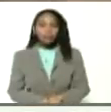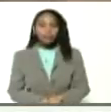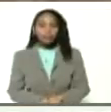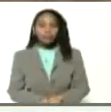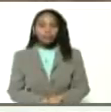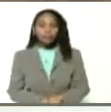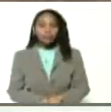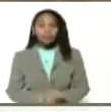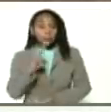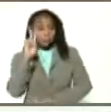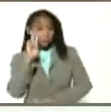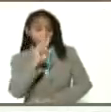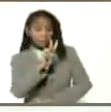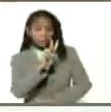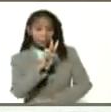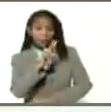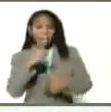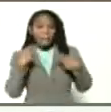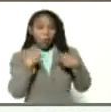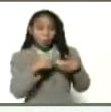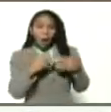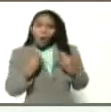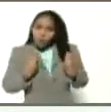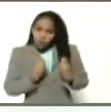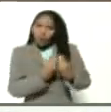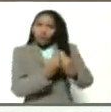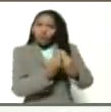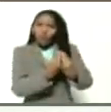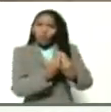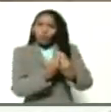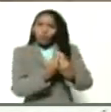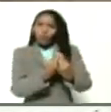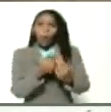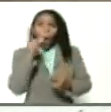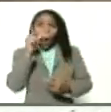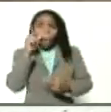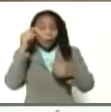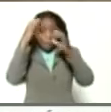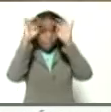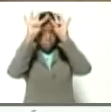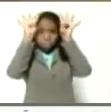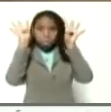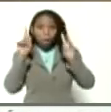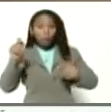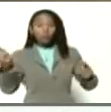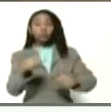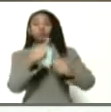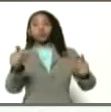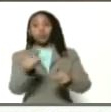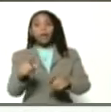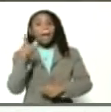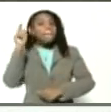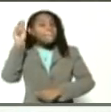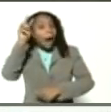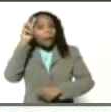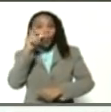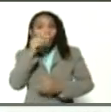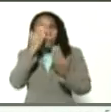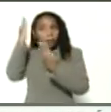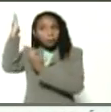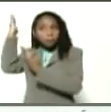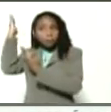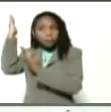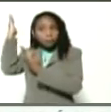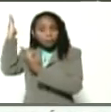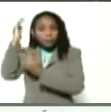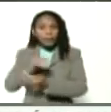Y vimos la película juntos. Gustavo Dudamel, el maestro Abreu y, bueno,